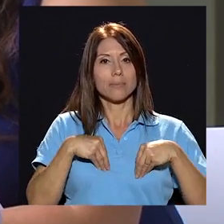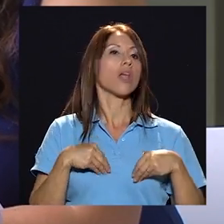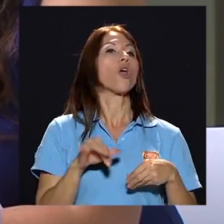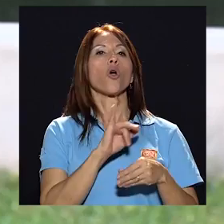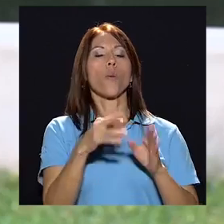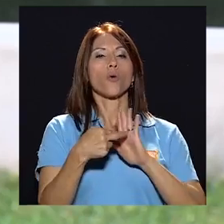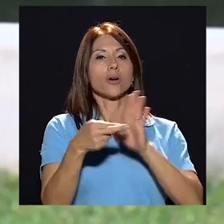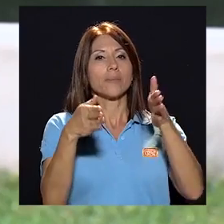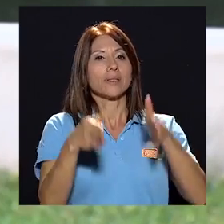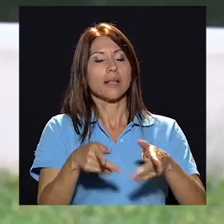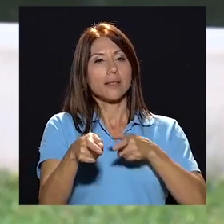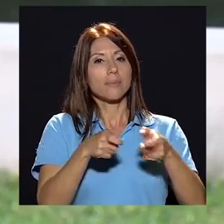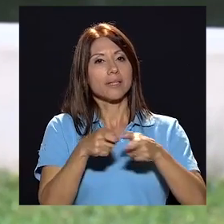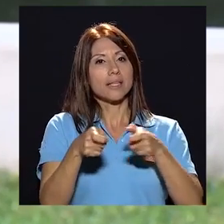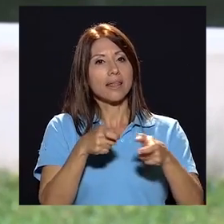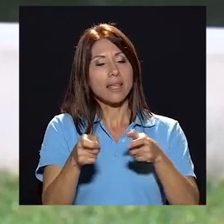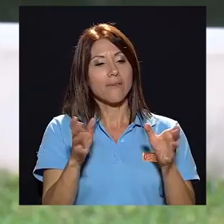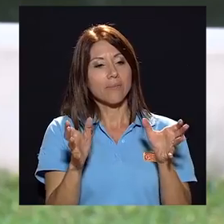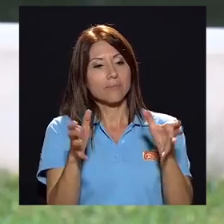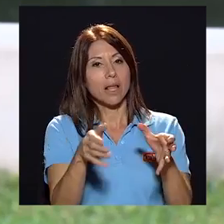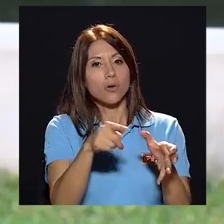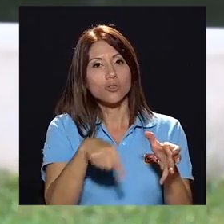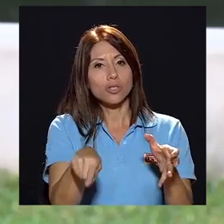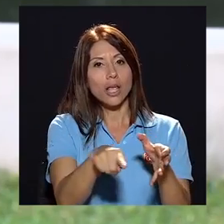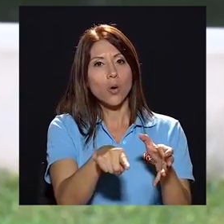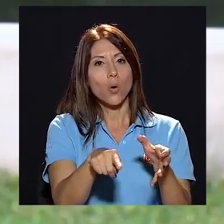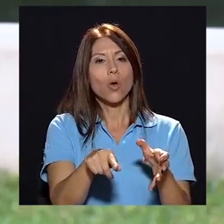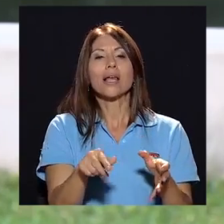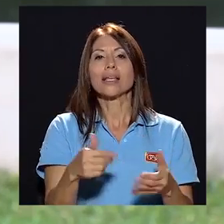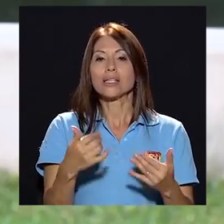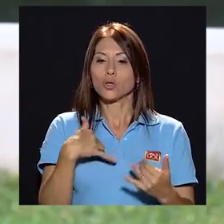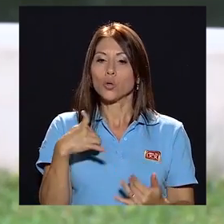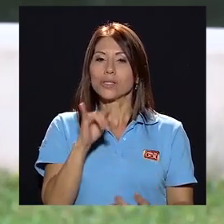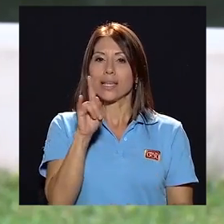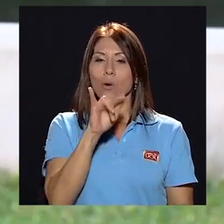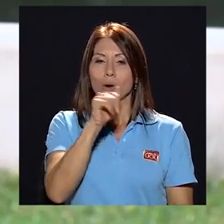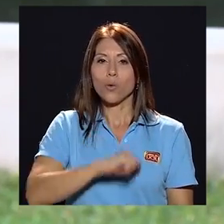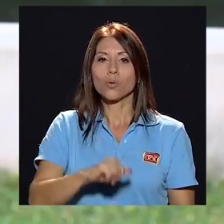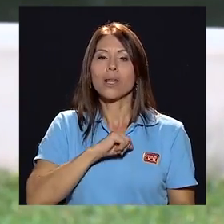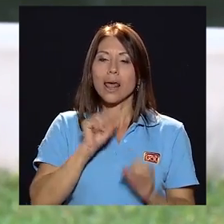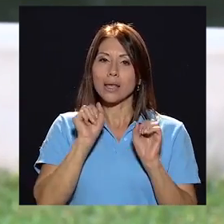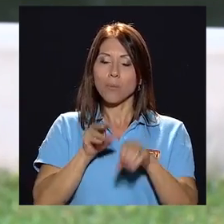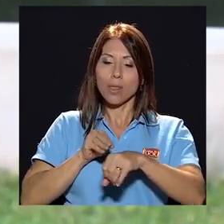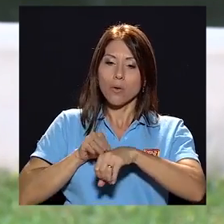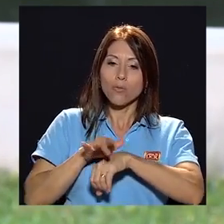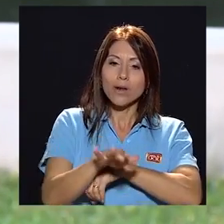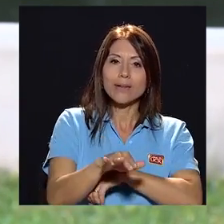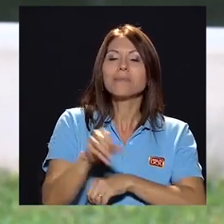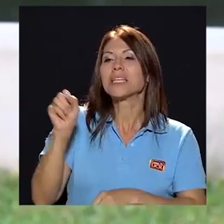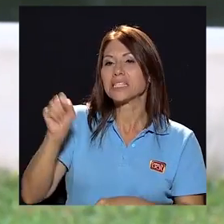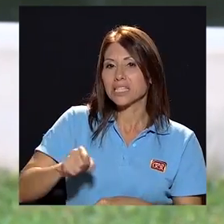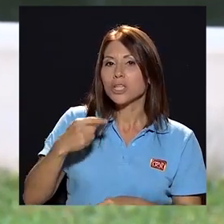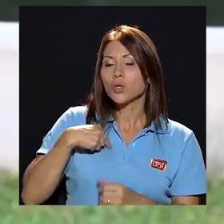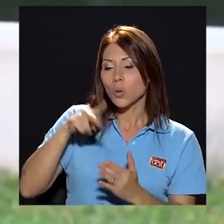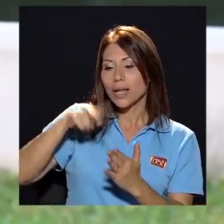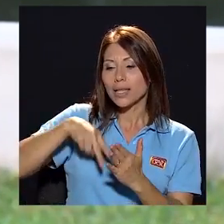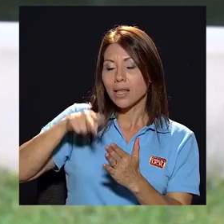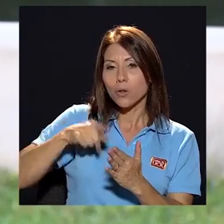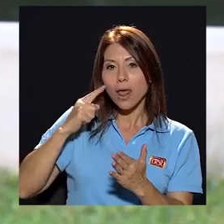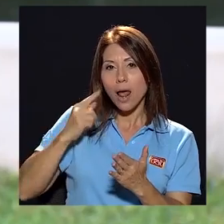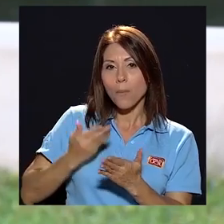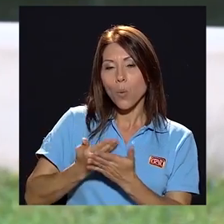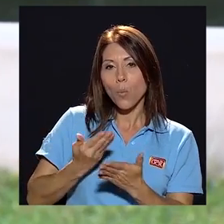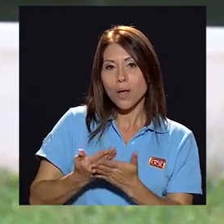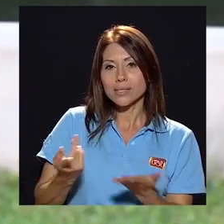representante administrativa del consejo sería una autoridad que puede influir en todos estos temas y sí estuve leyendo lo de la